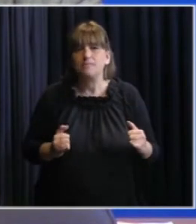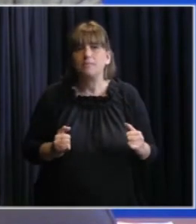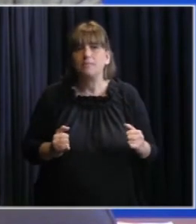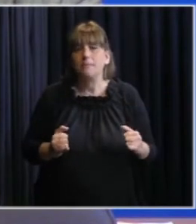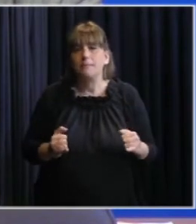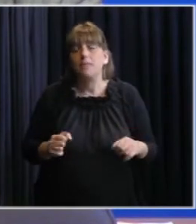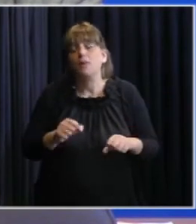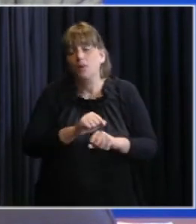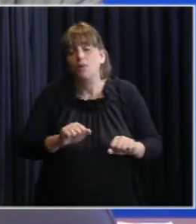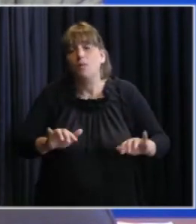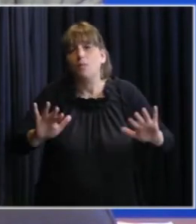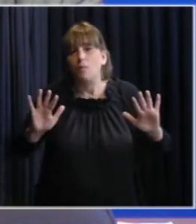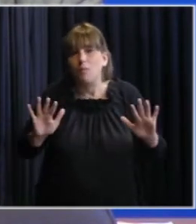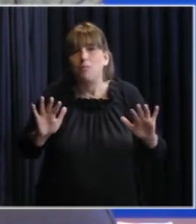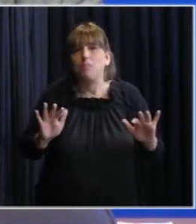tener